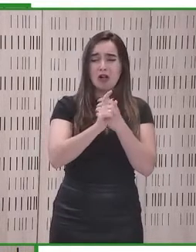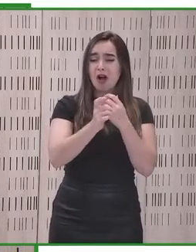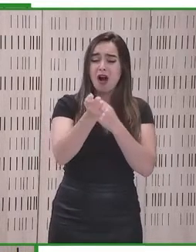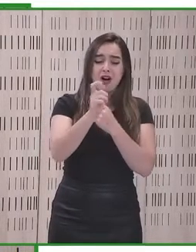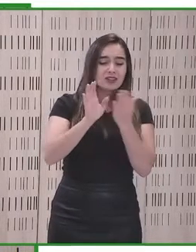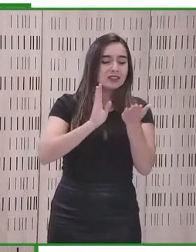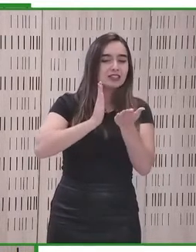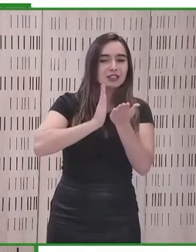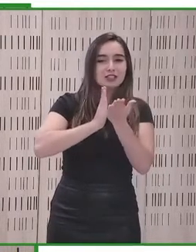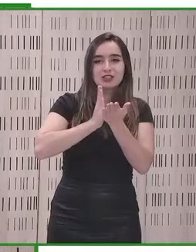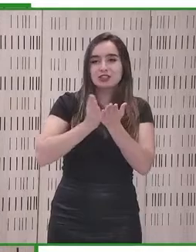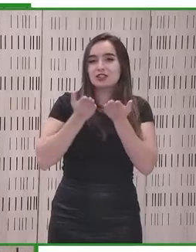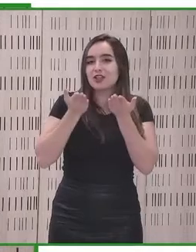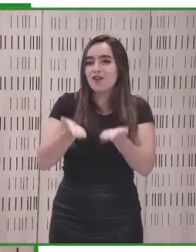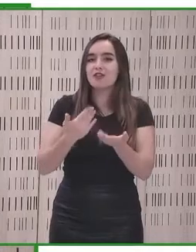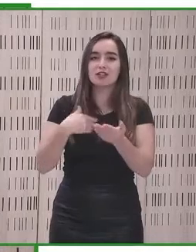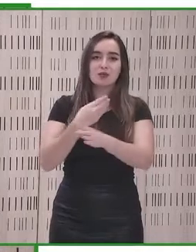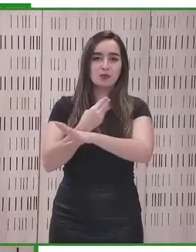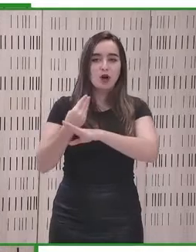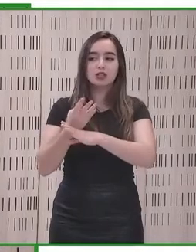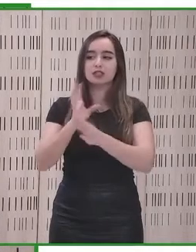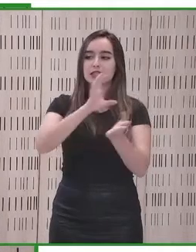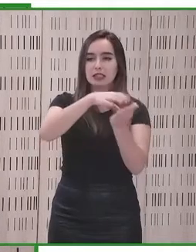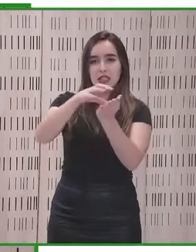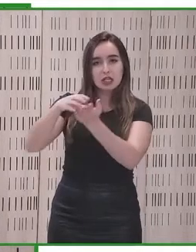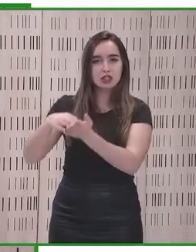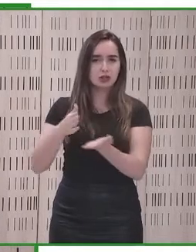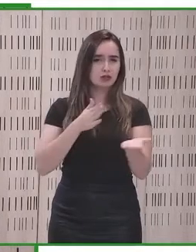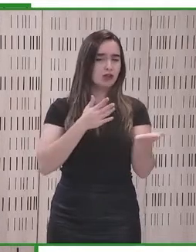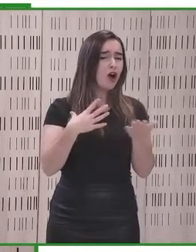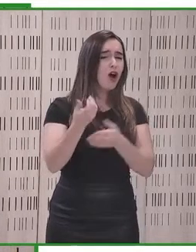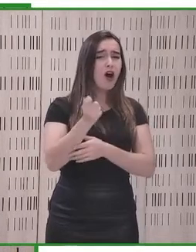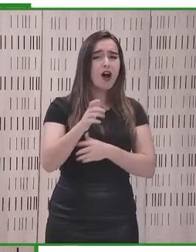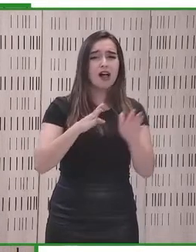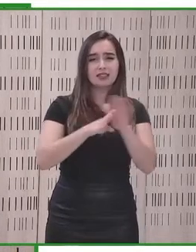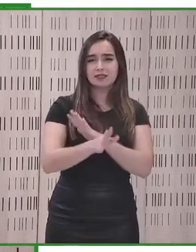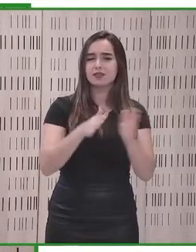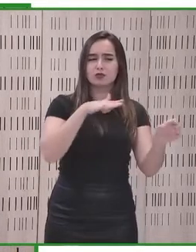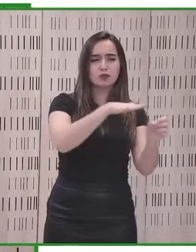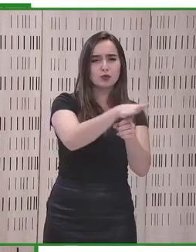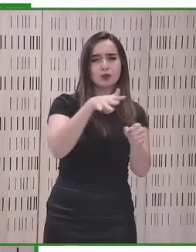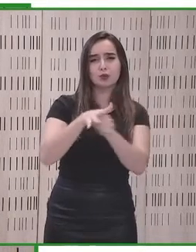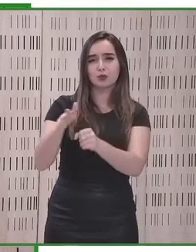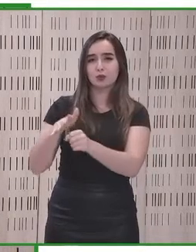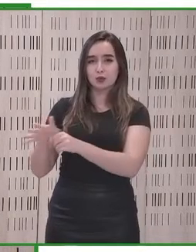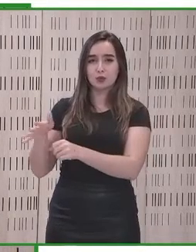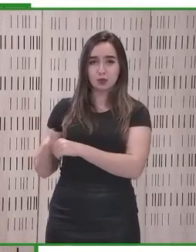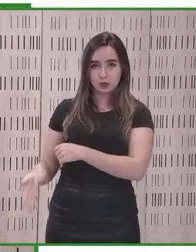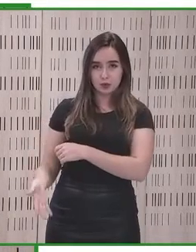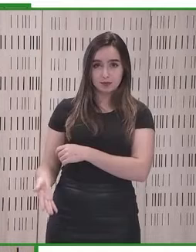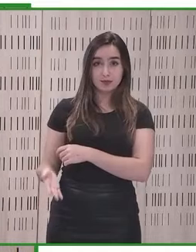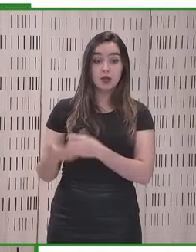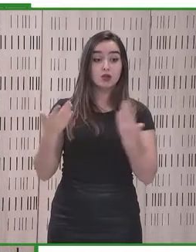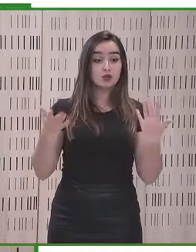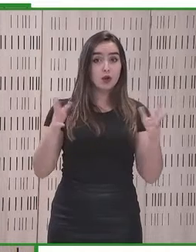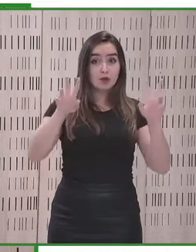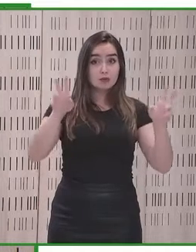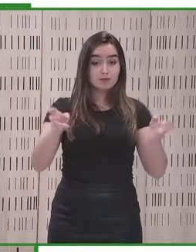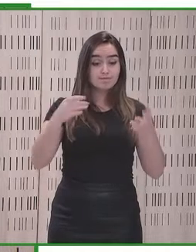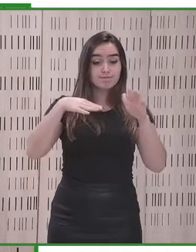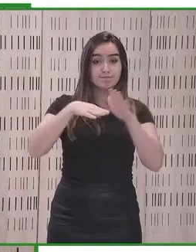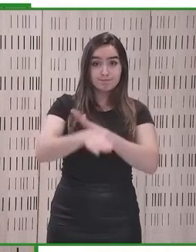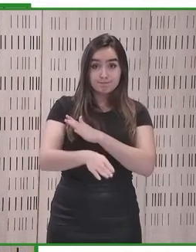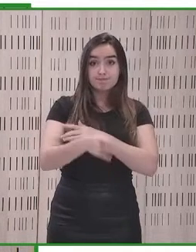a los servicios, productos, instalaciones. Hablar de la accesibilidad desde ese enfoque